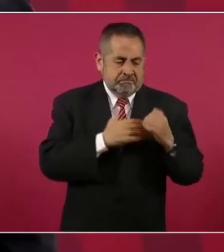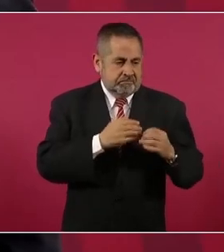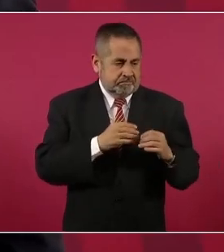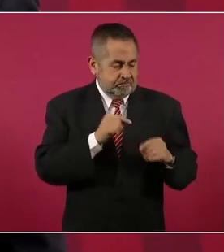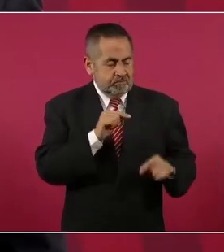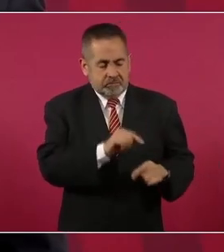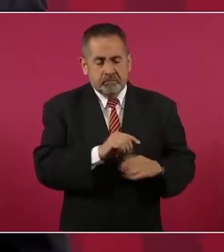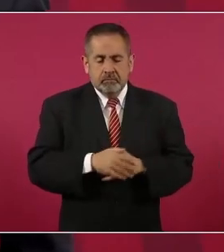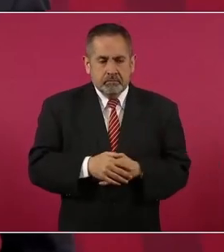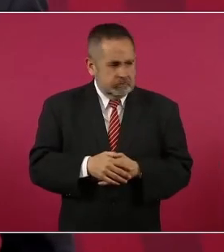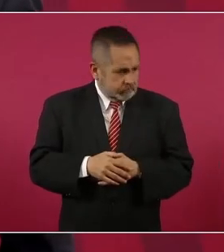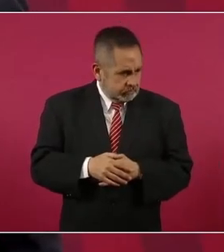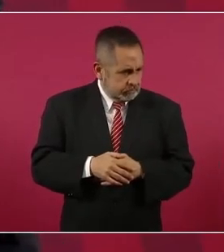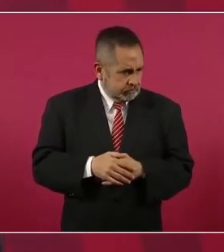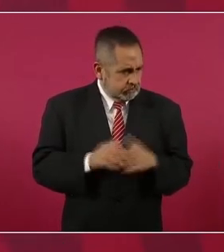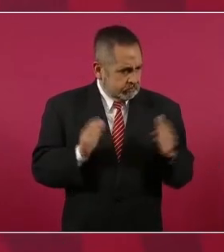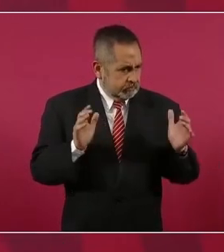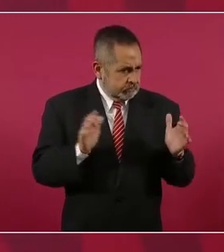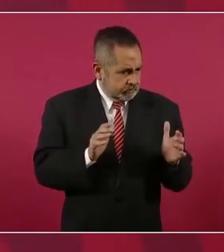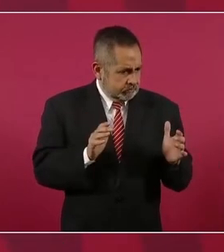se reducía,